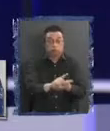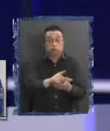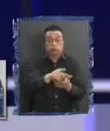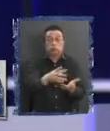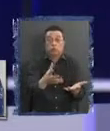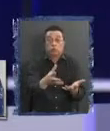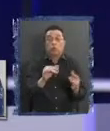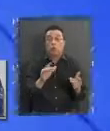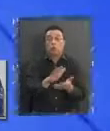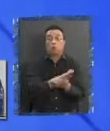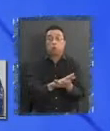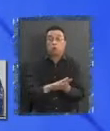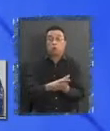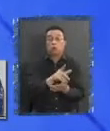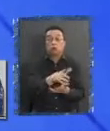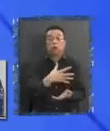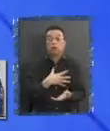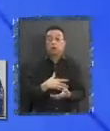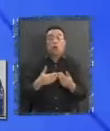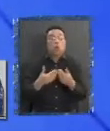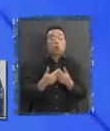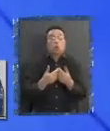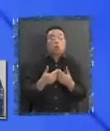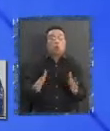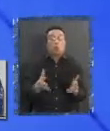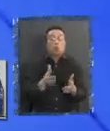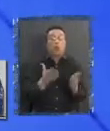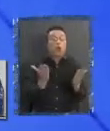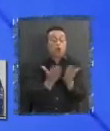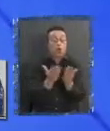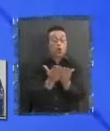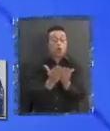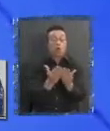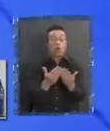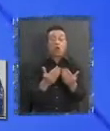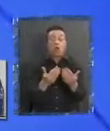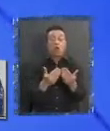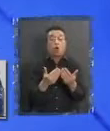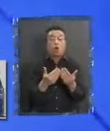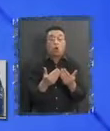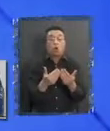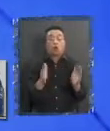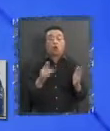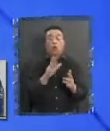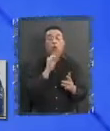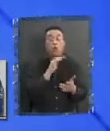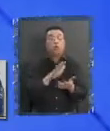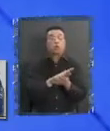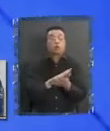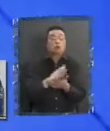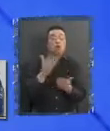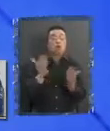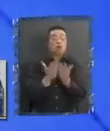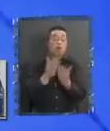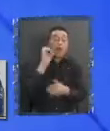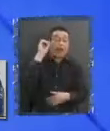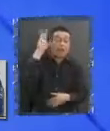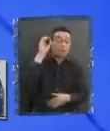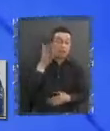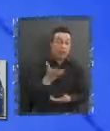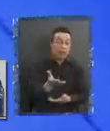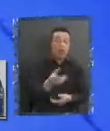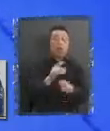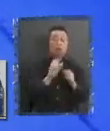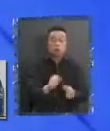suponte que quieran instalar un colegio de cualquier... Por ejemplo, existen los colegios alemanes, ¿no? O sea, puede